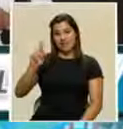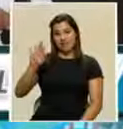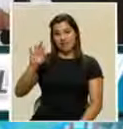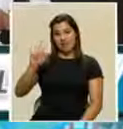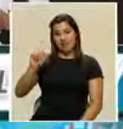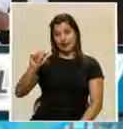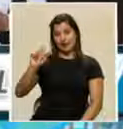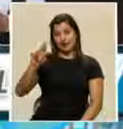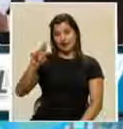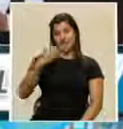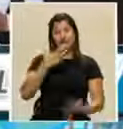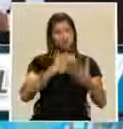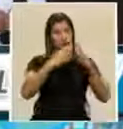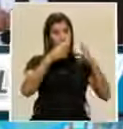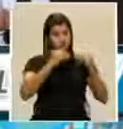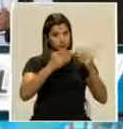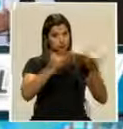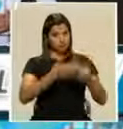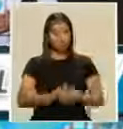Ana Marta, adelante.